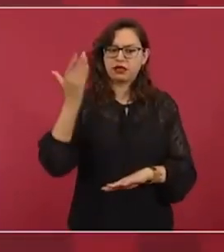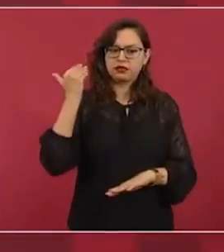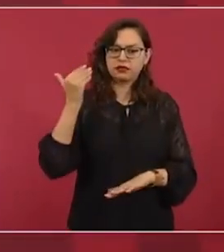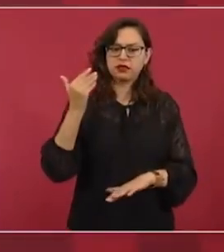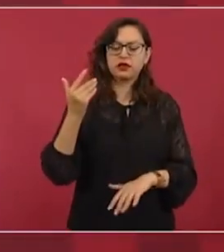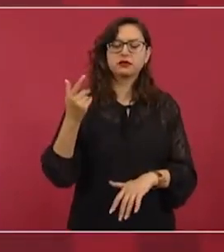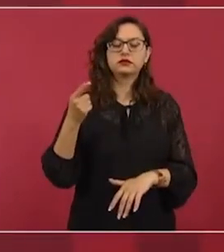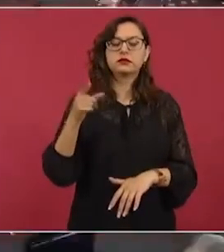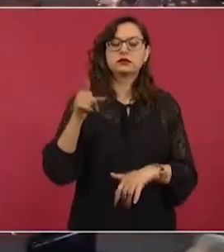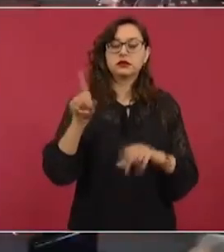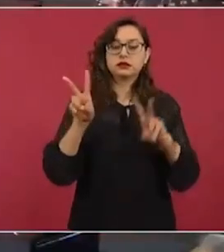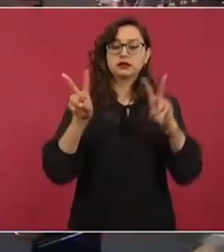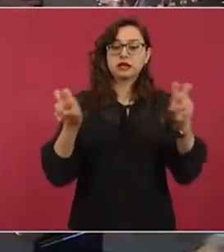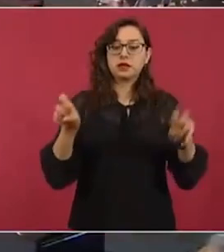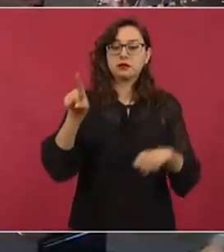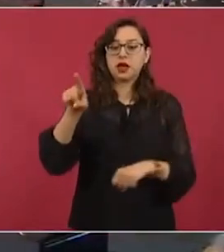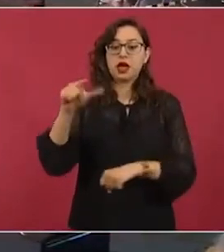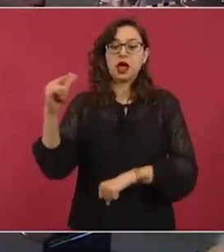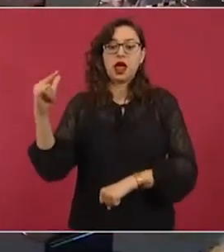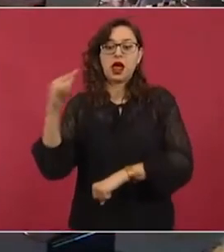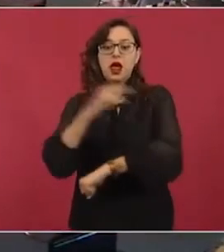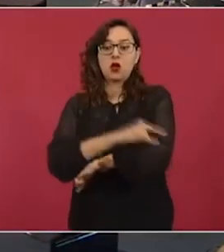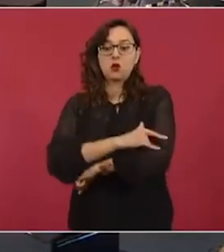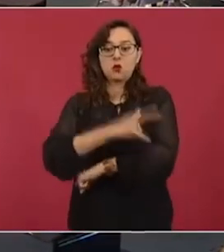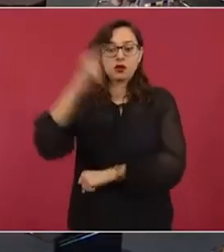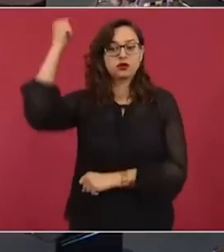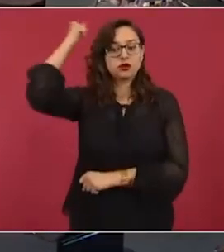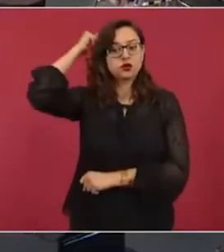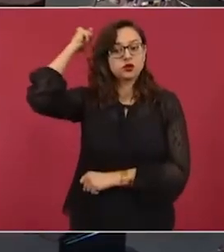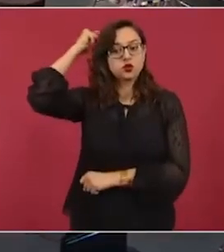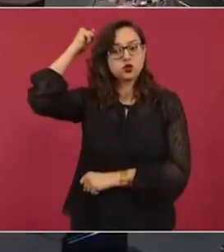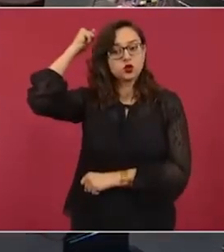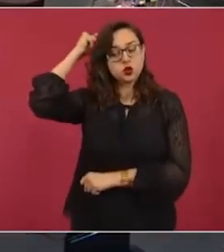con el aeropuerto del lago de Texcoco.